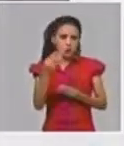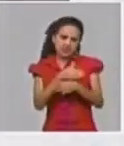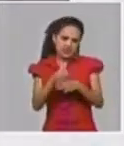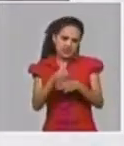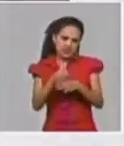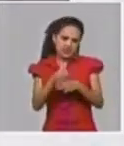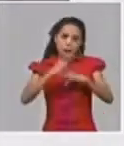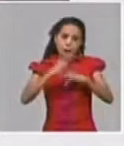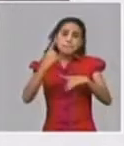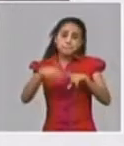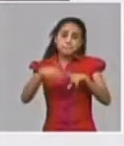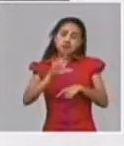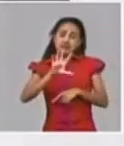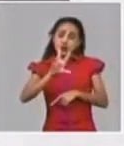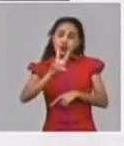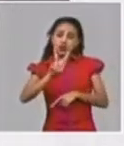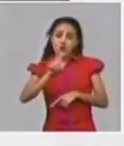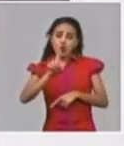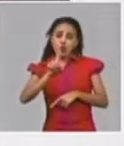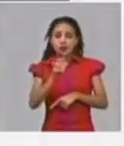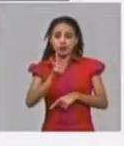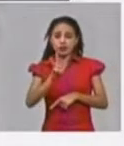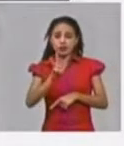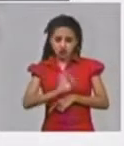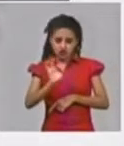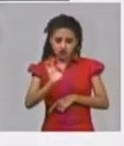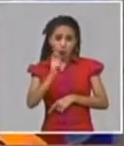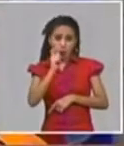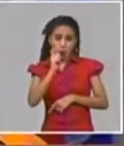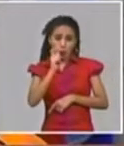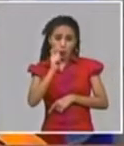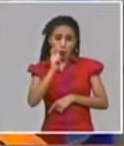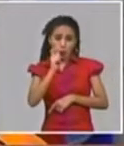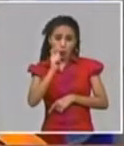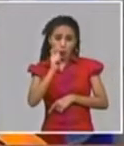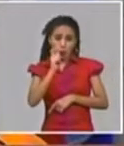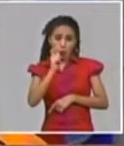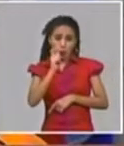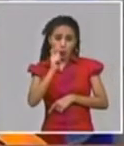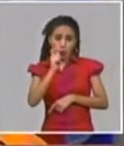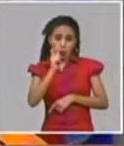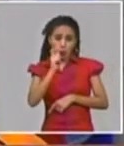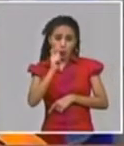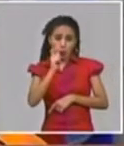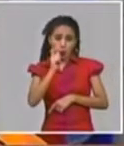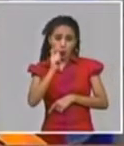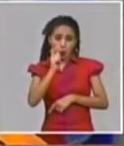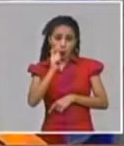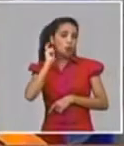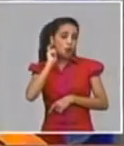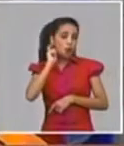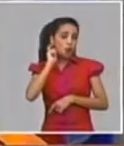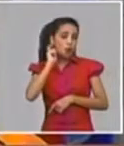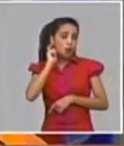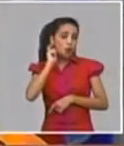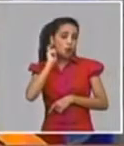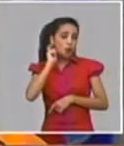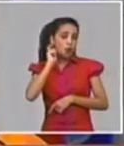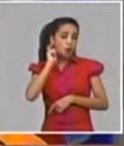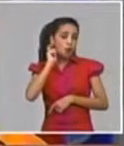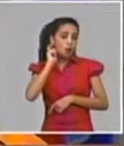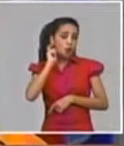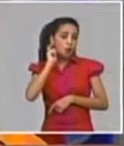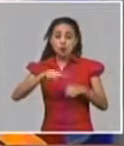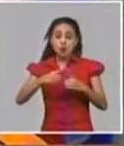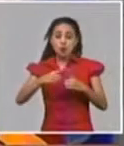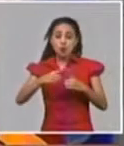52,3% las mujeres están en un 47,7% la tasa de incidencia es un 16,1% la